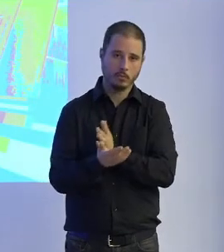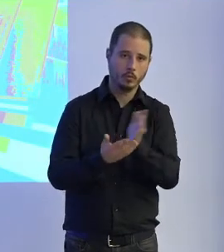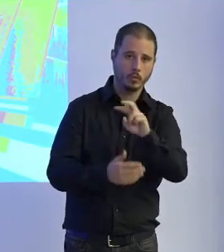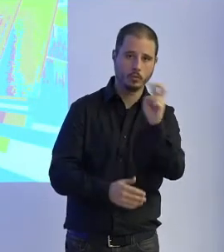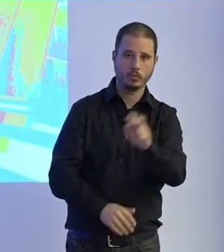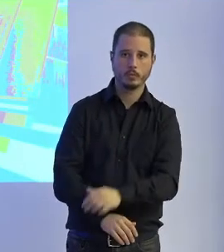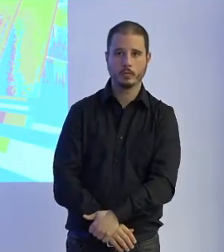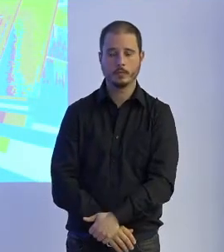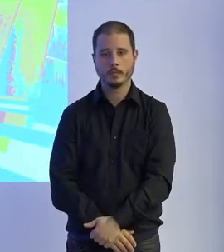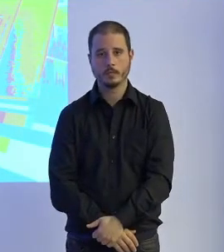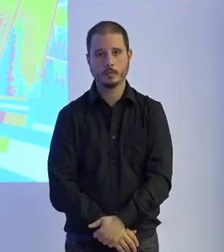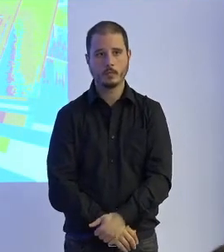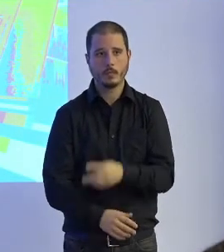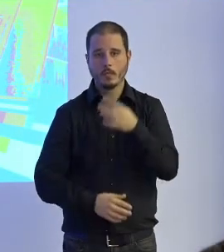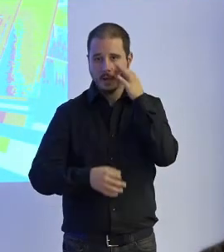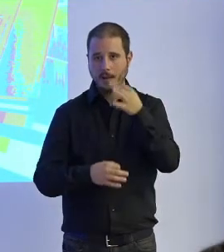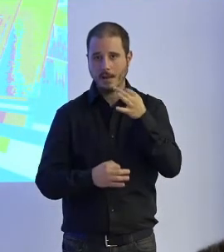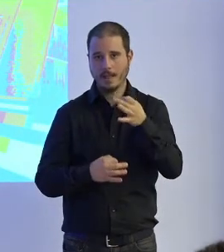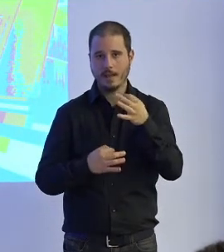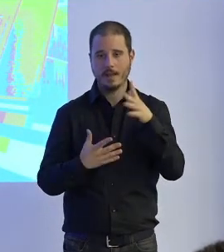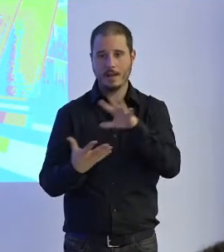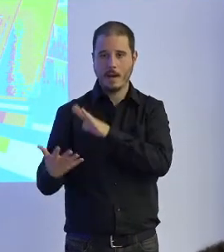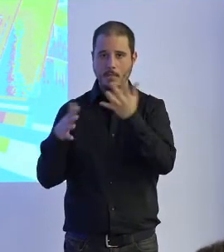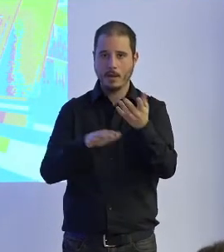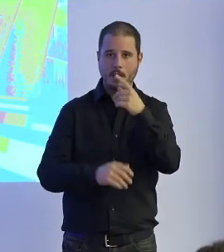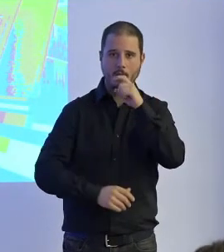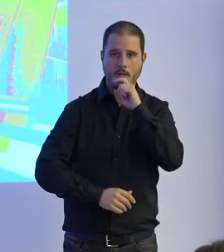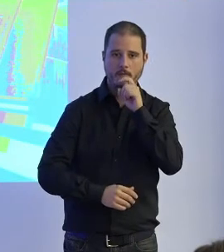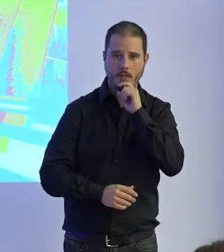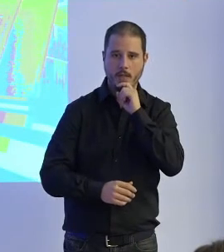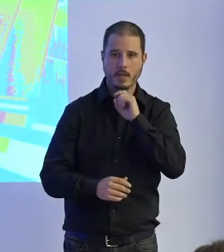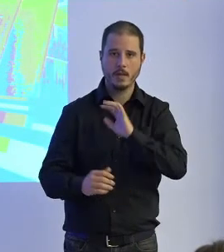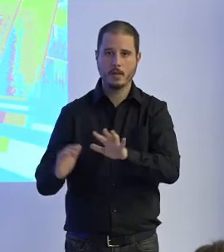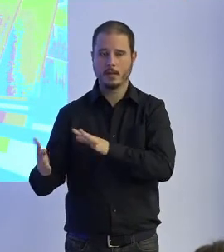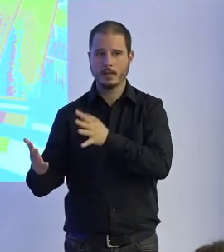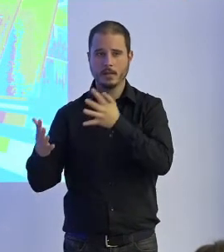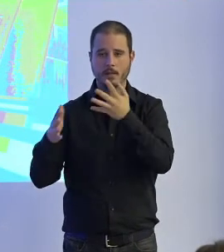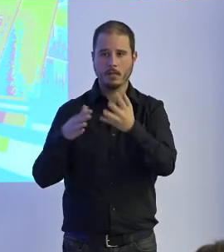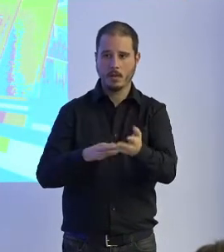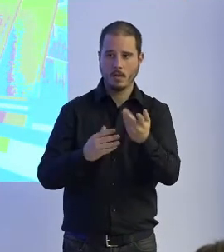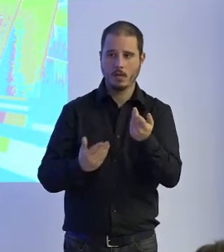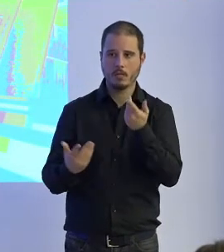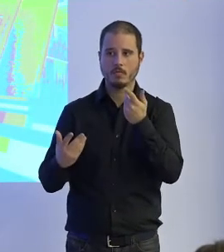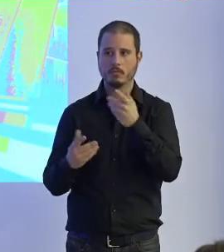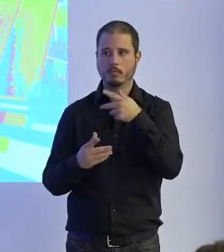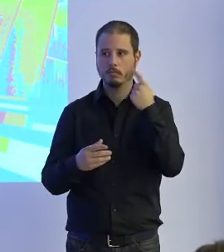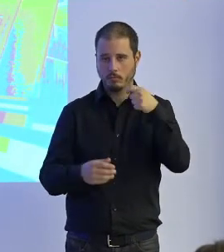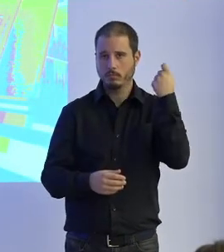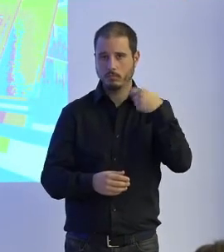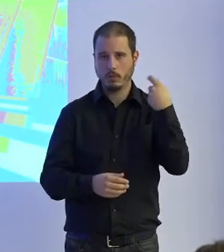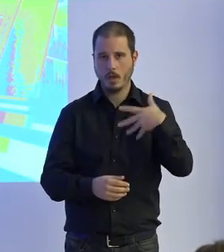claro la realidad es complicada y poder llegar a aplicarlo y tener todo es bastante costoso